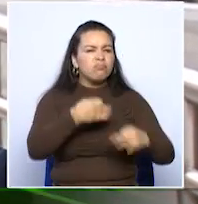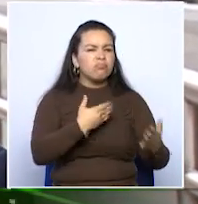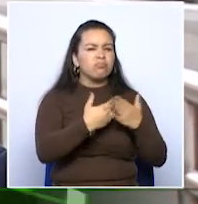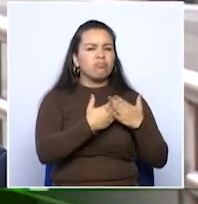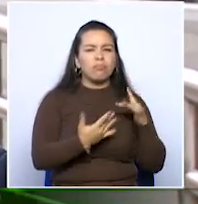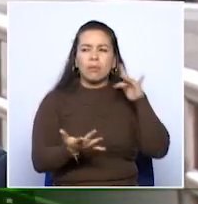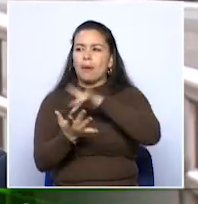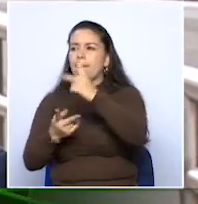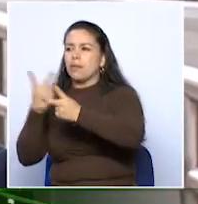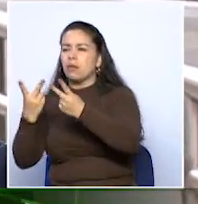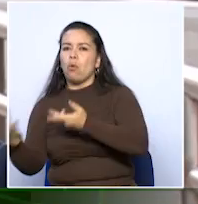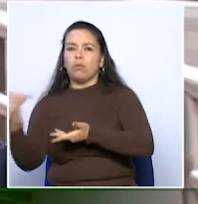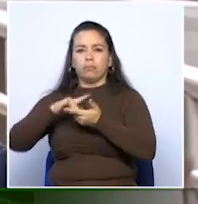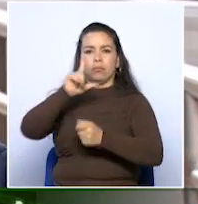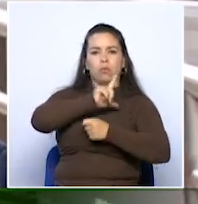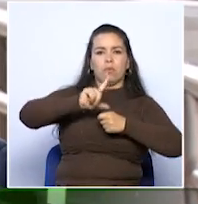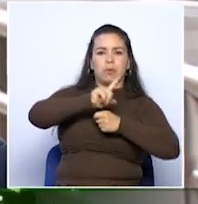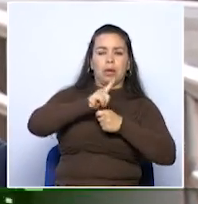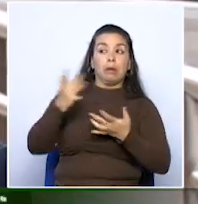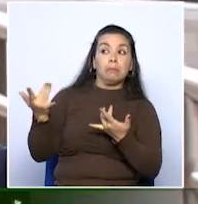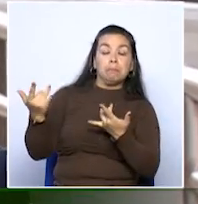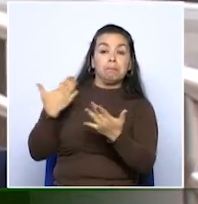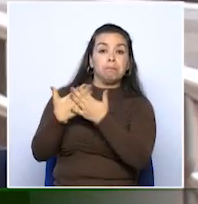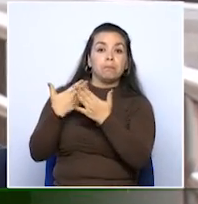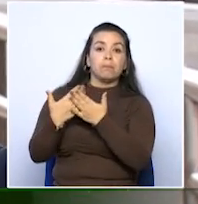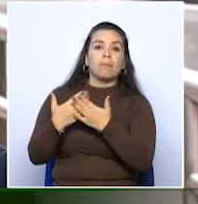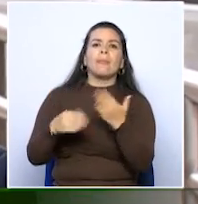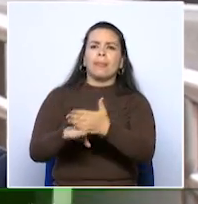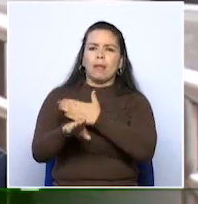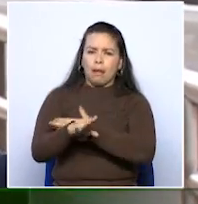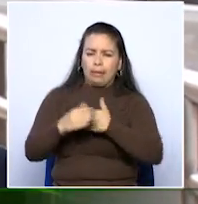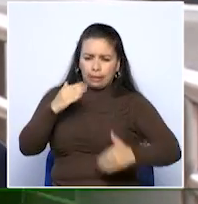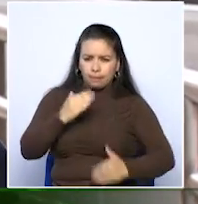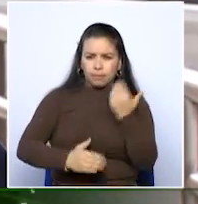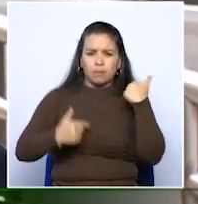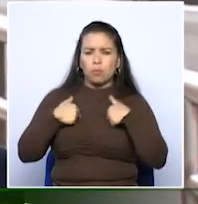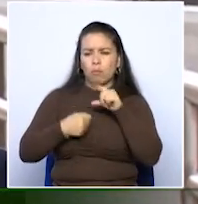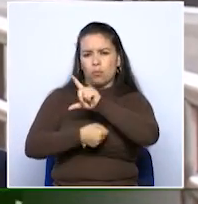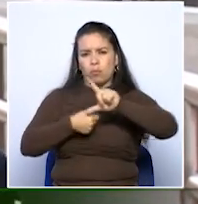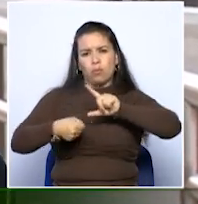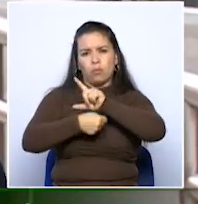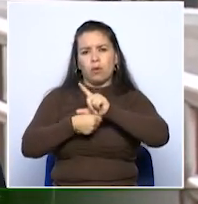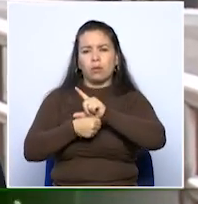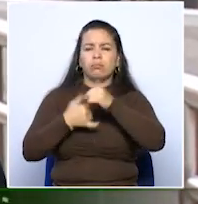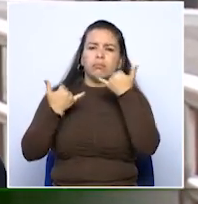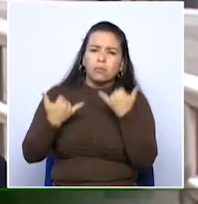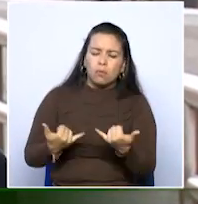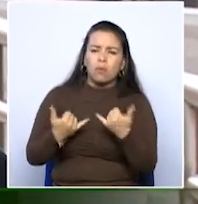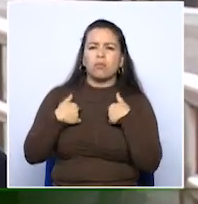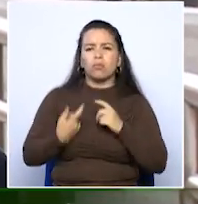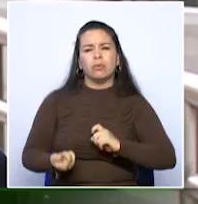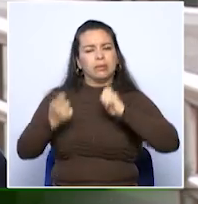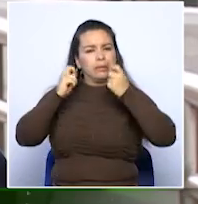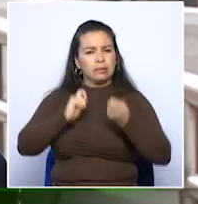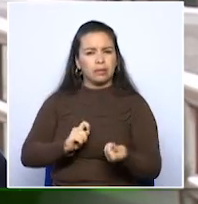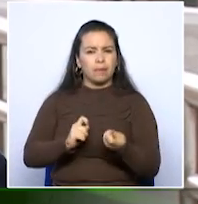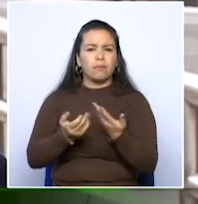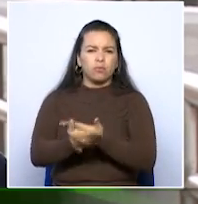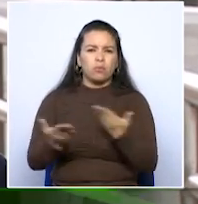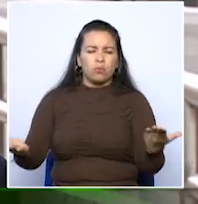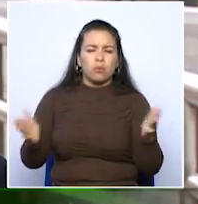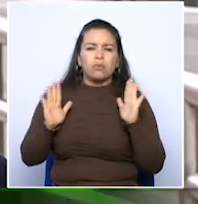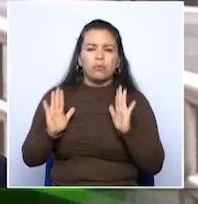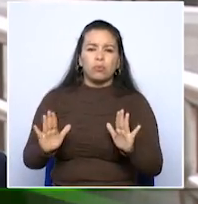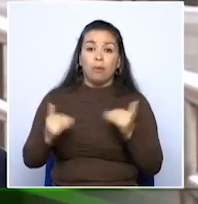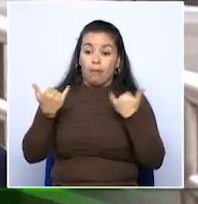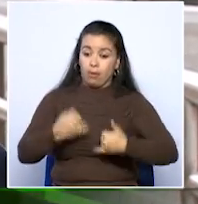visitantes o como locales. Anteriormente habíamos iniciado siempre como locales, pero pues hay unos cambios, está entrando el